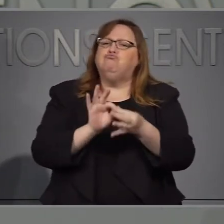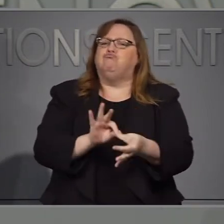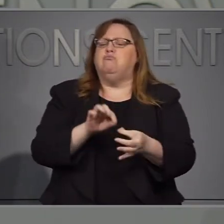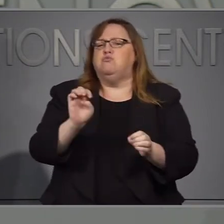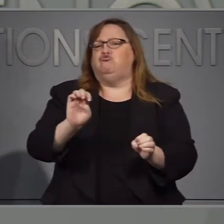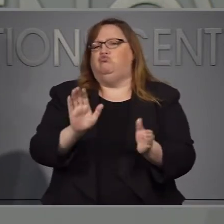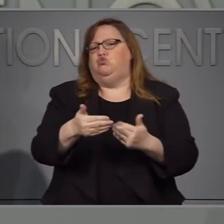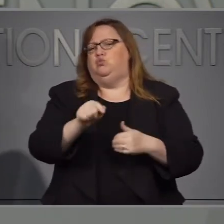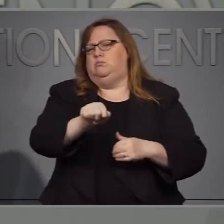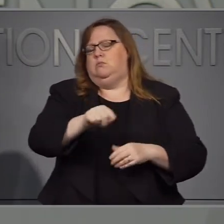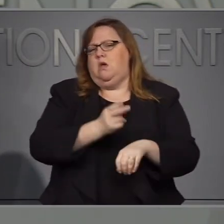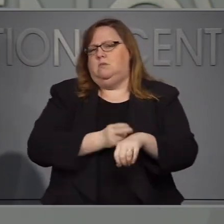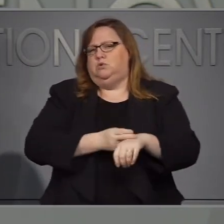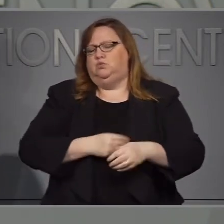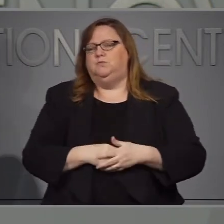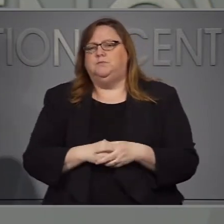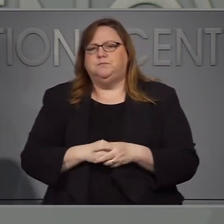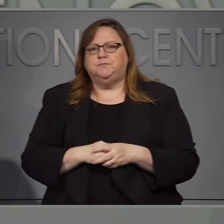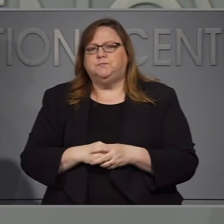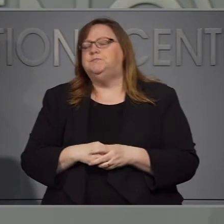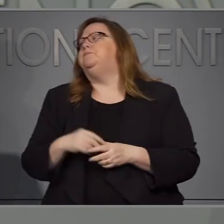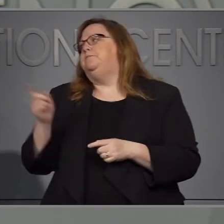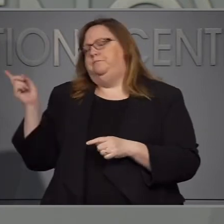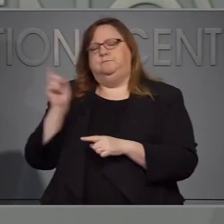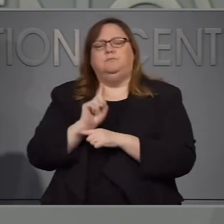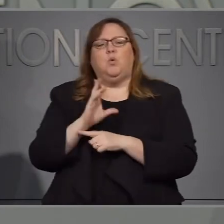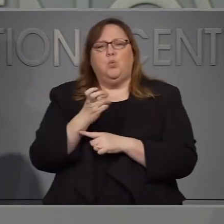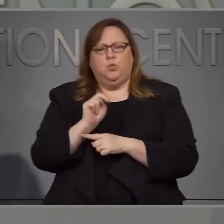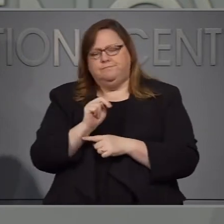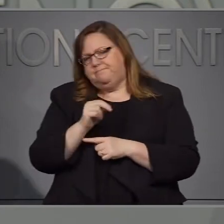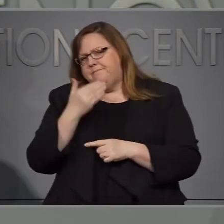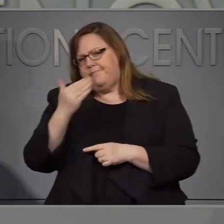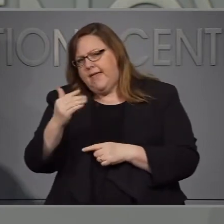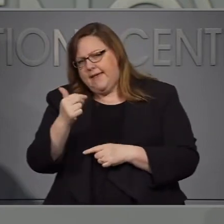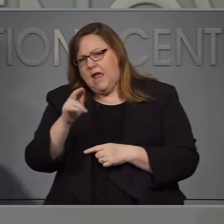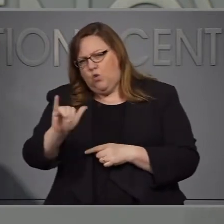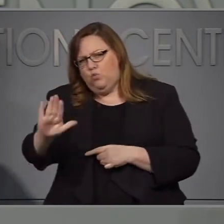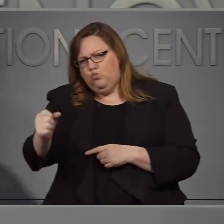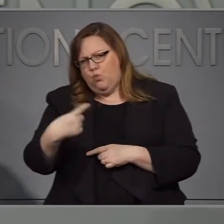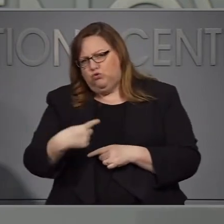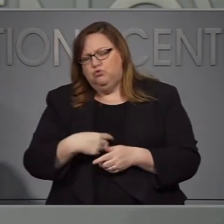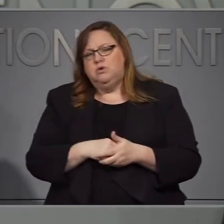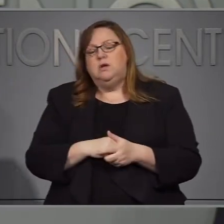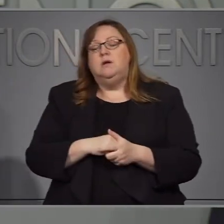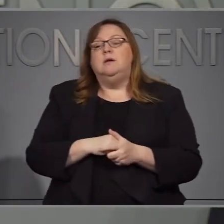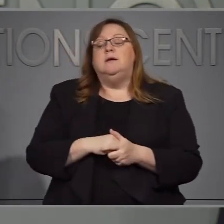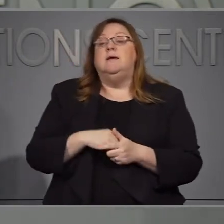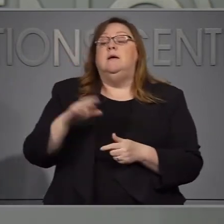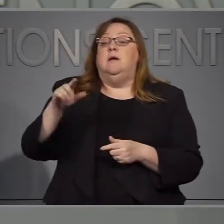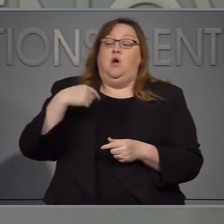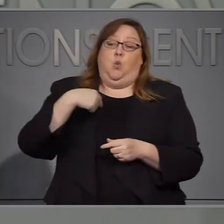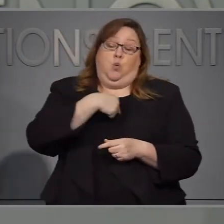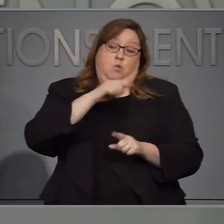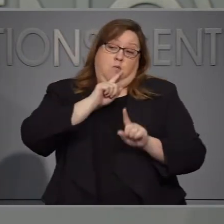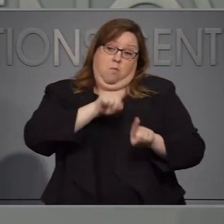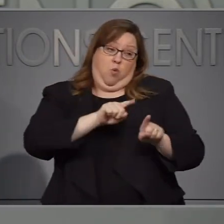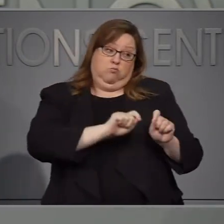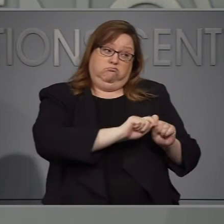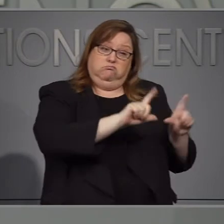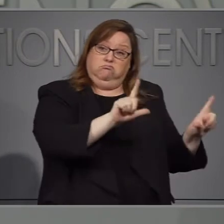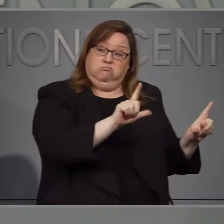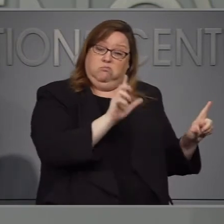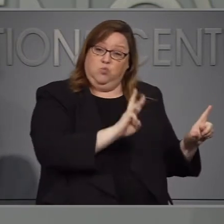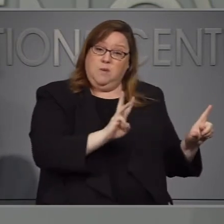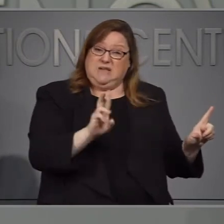acerca de lo que está pasando. Respuesta gracias quiere. ¿Cómo sabe parte de nuestros datos de vigilancia que